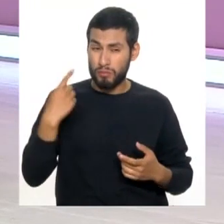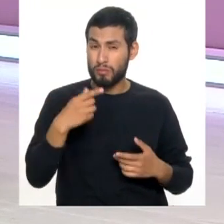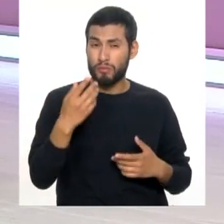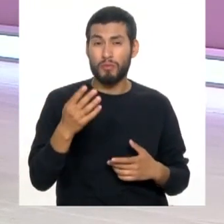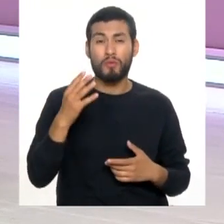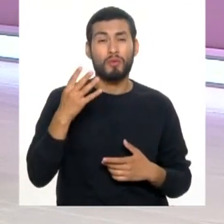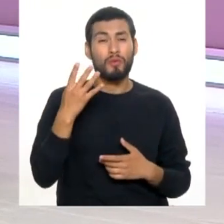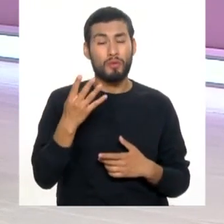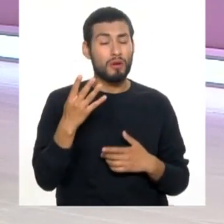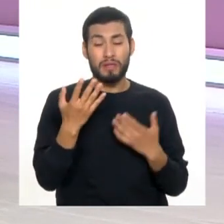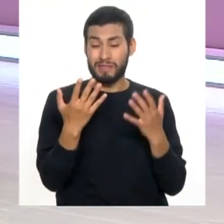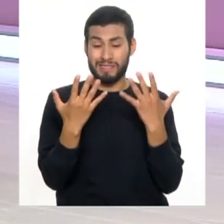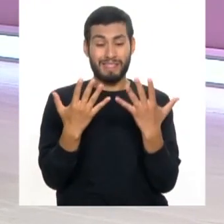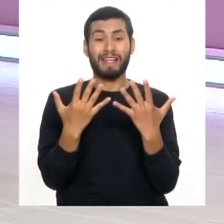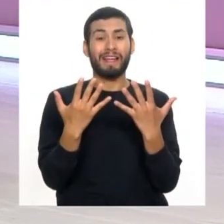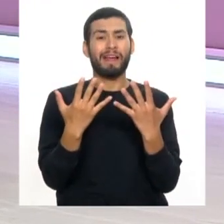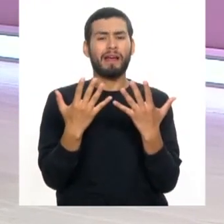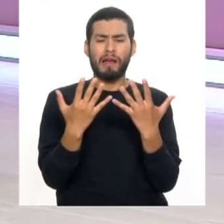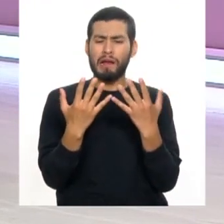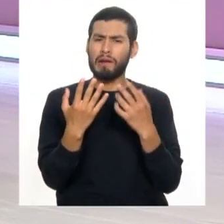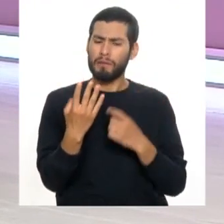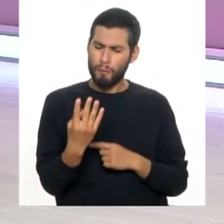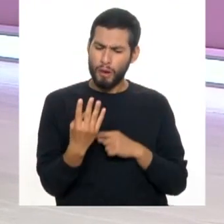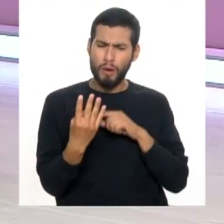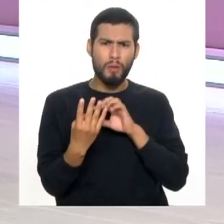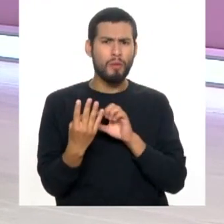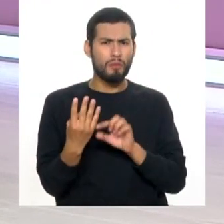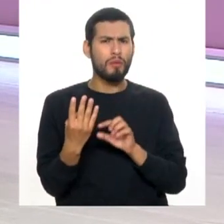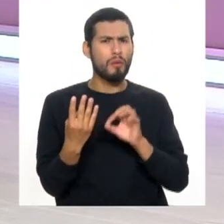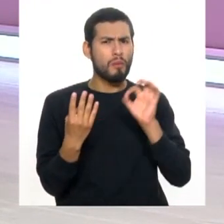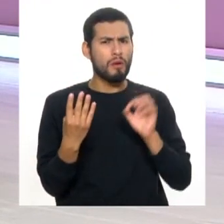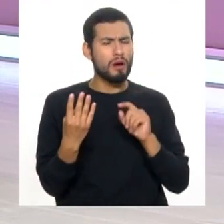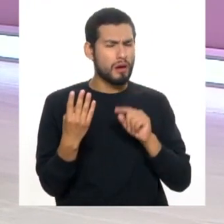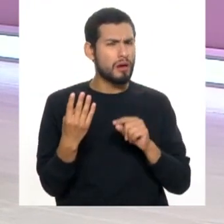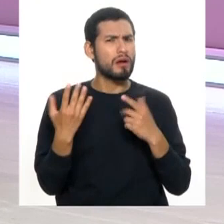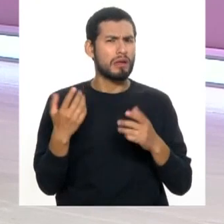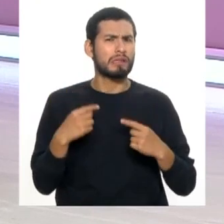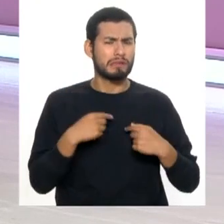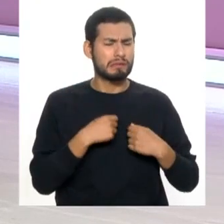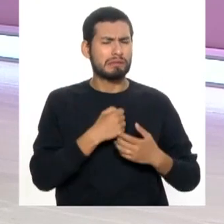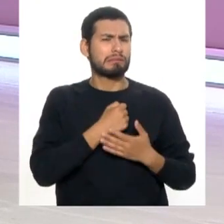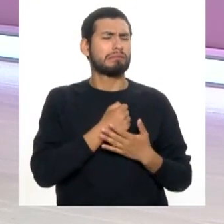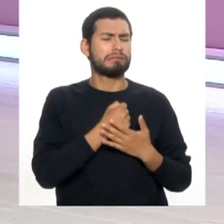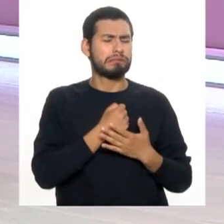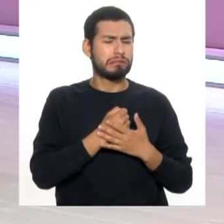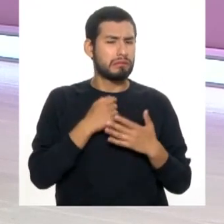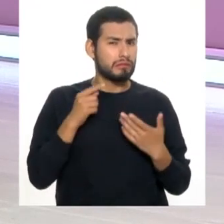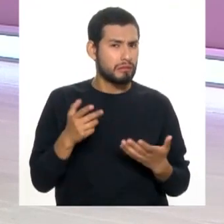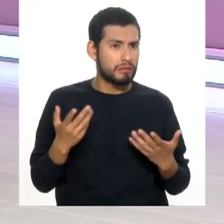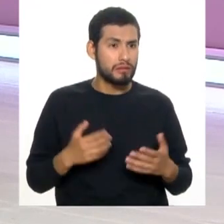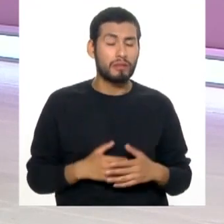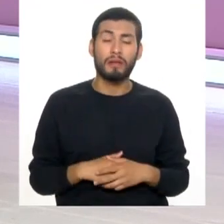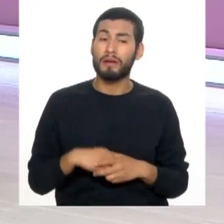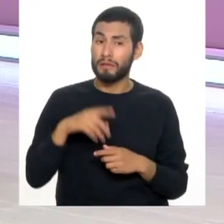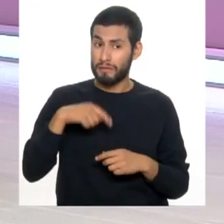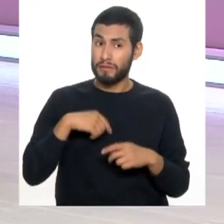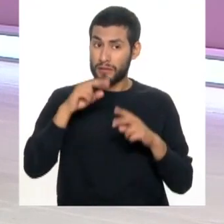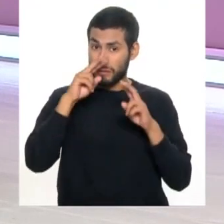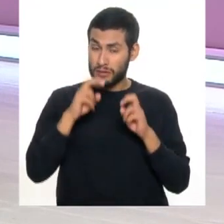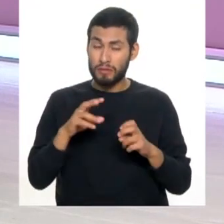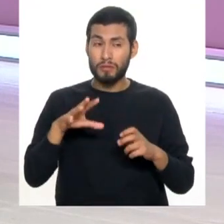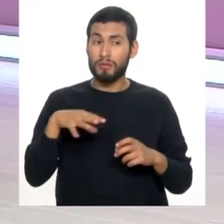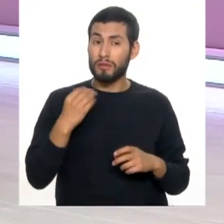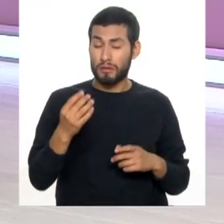4 de 10 hombres tiene hipertensión arterial. Es importante llamar la atención a que eso hay que también chequearse, porque